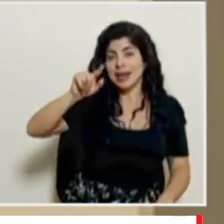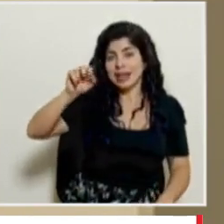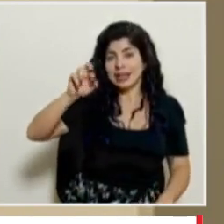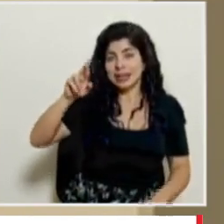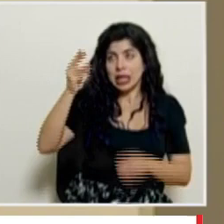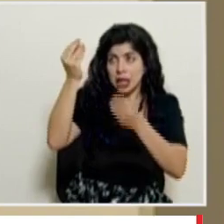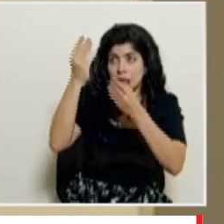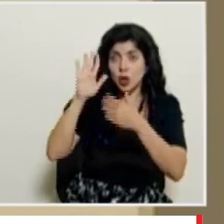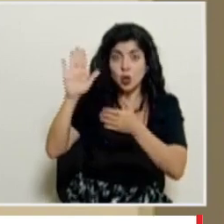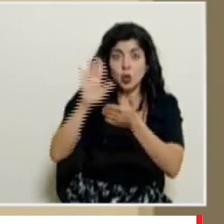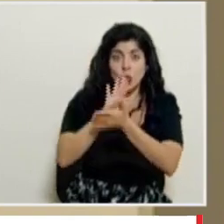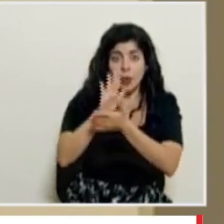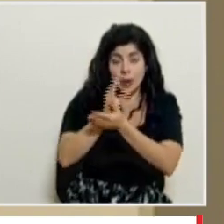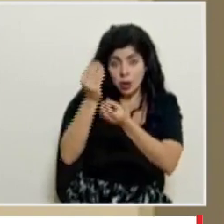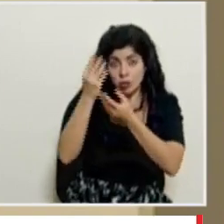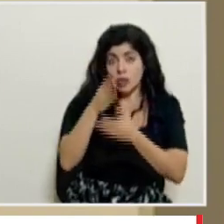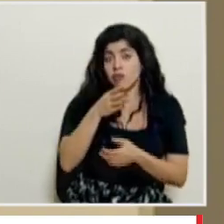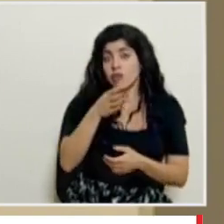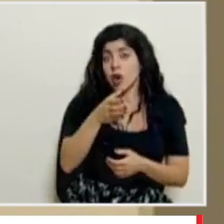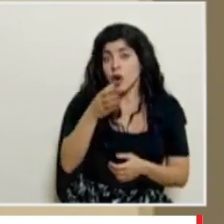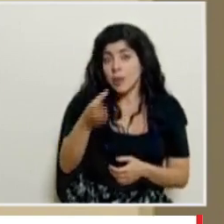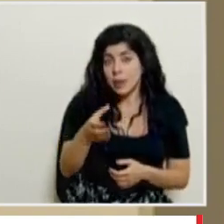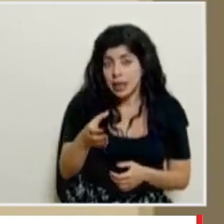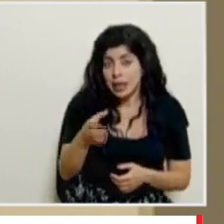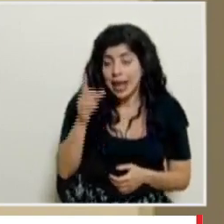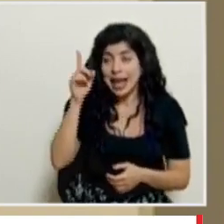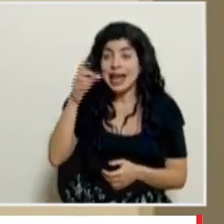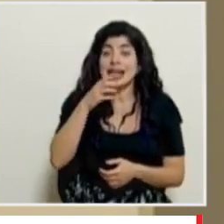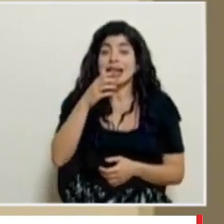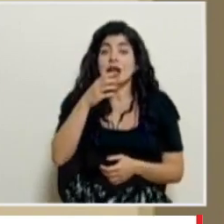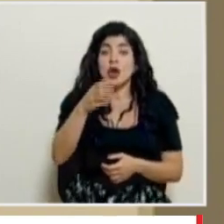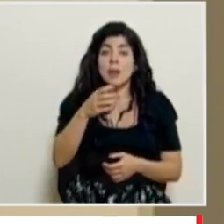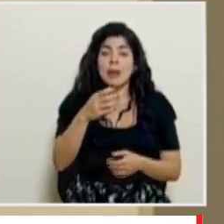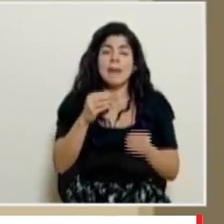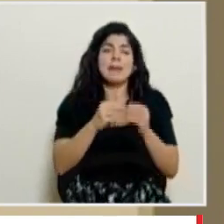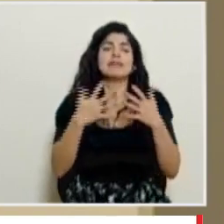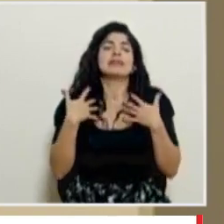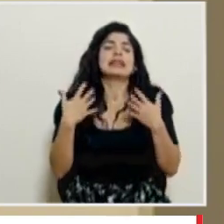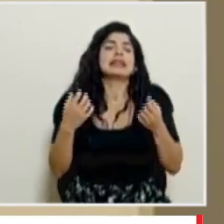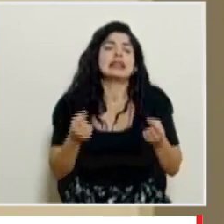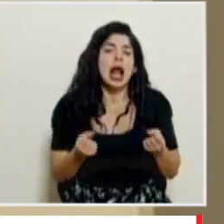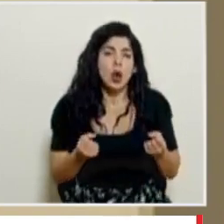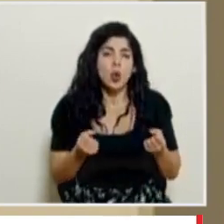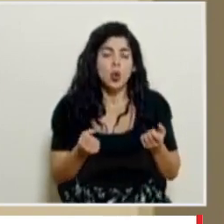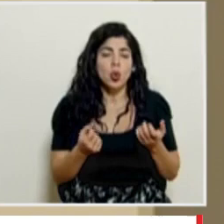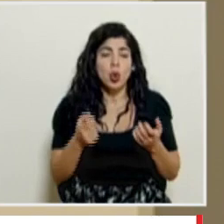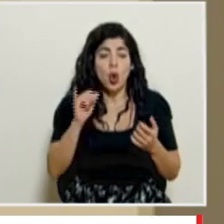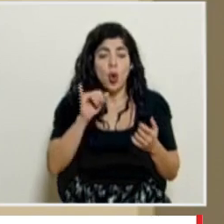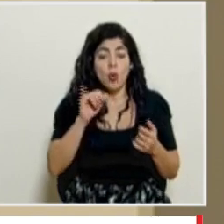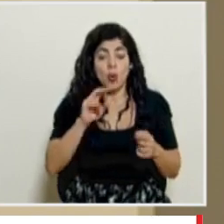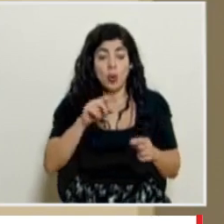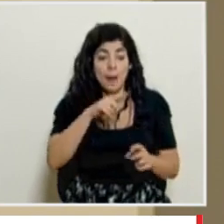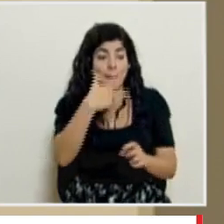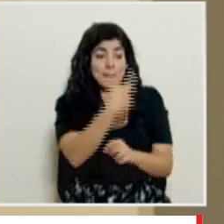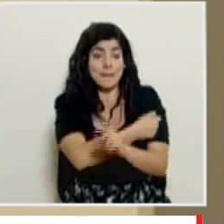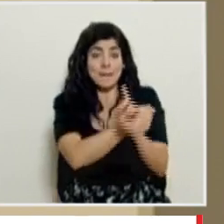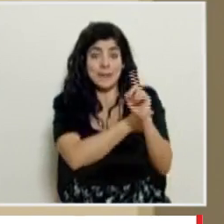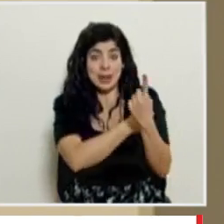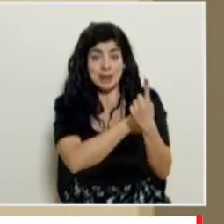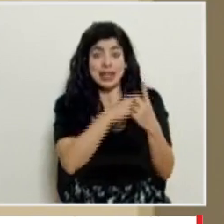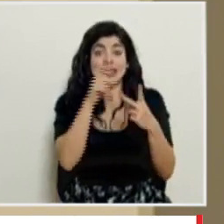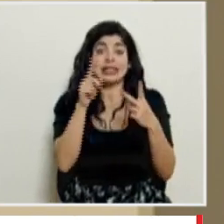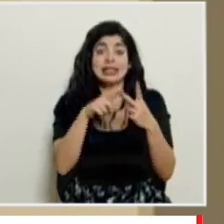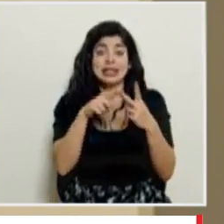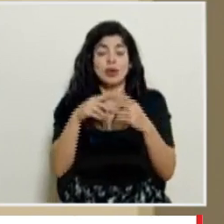nosotros recibimos la documentación se habla de que lo más saludable desde el punto de vista de garantizar esa segunda dosis y ese esquema